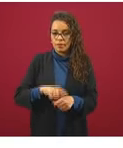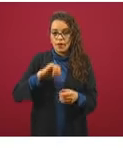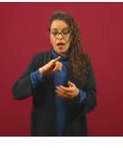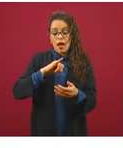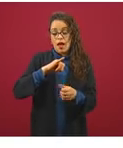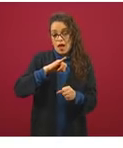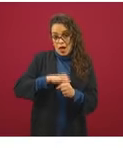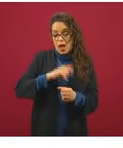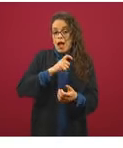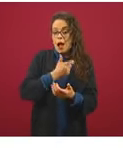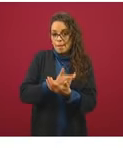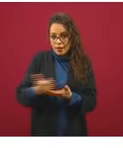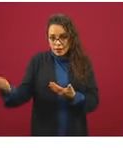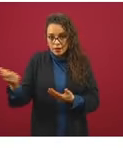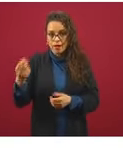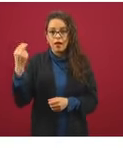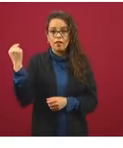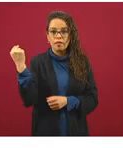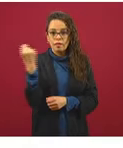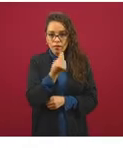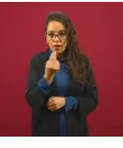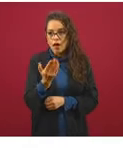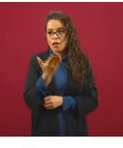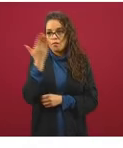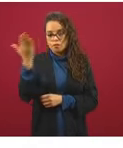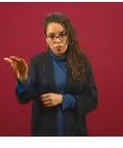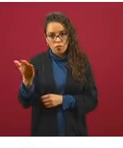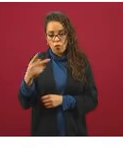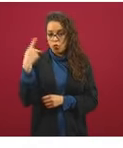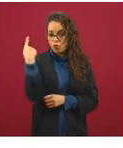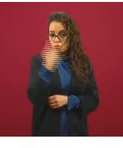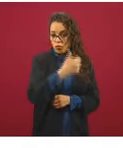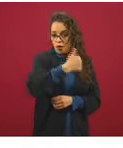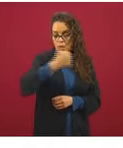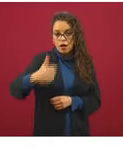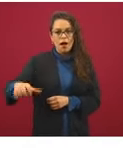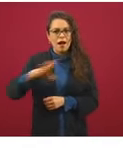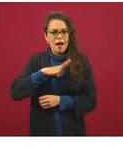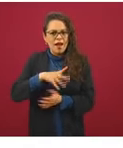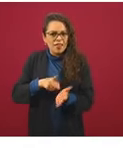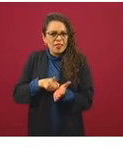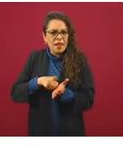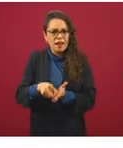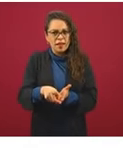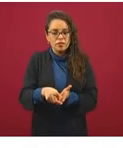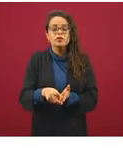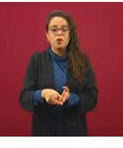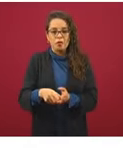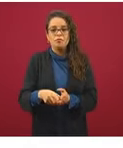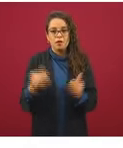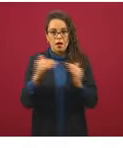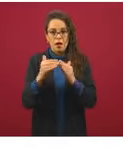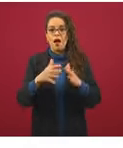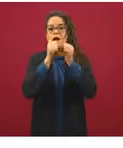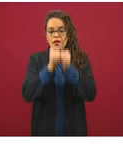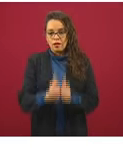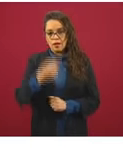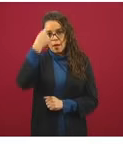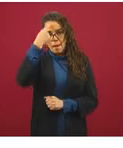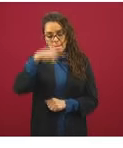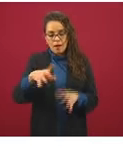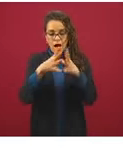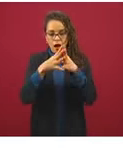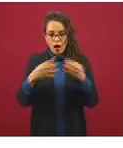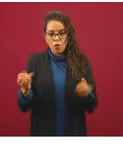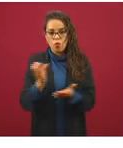ejercer ese derecho que tenemos y poder quedarnos en casa a recuperarnos bien sin